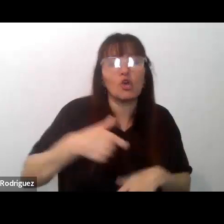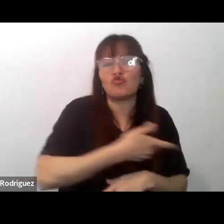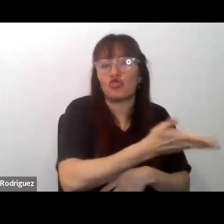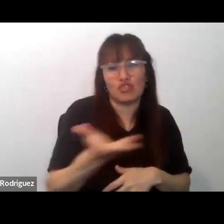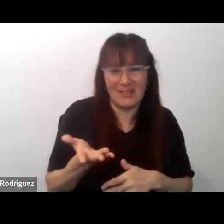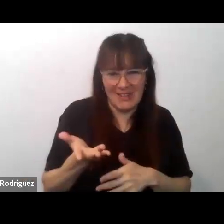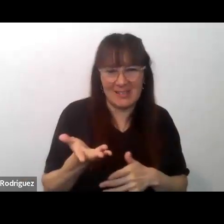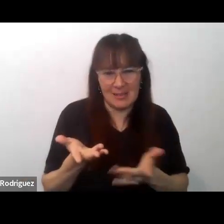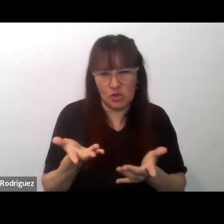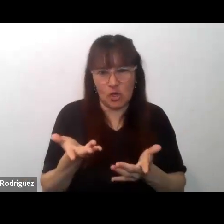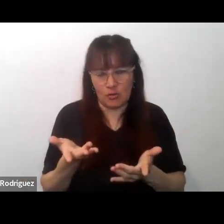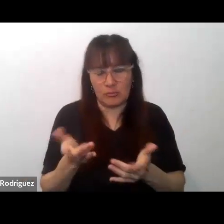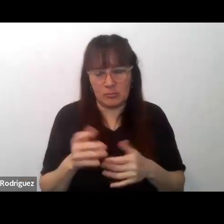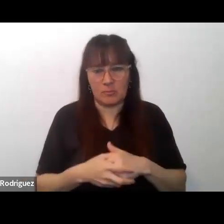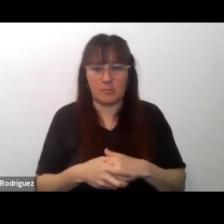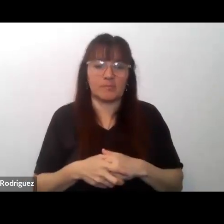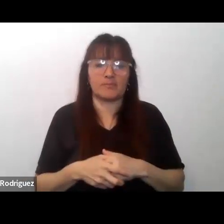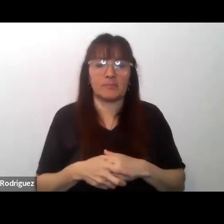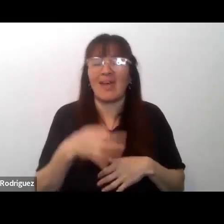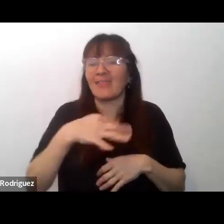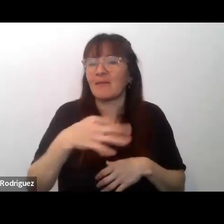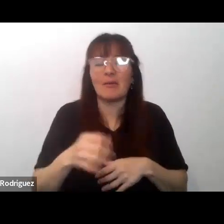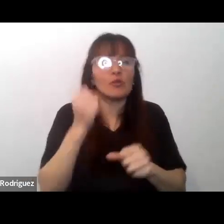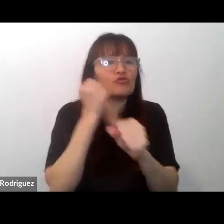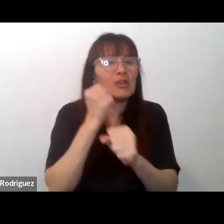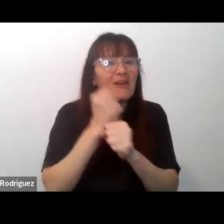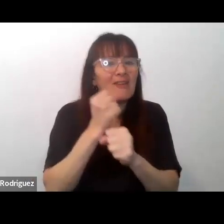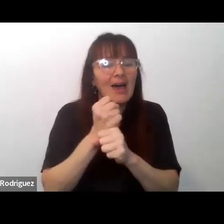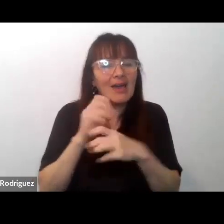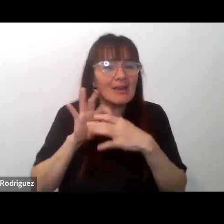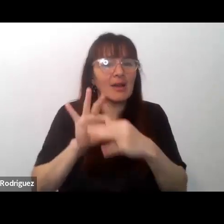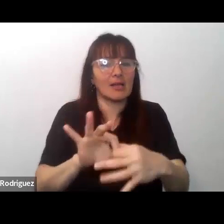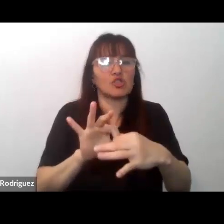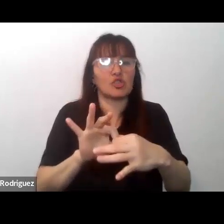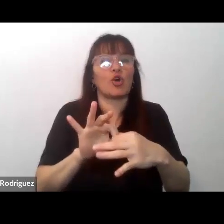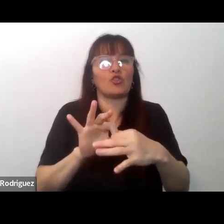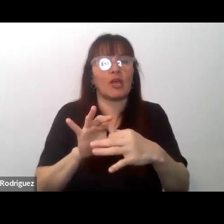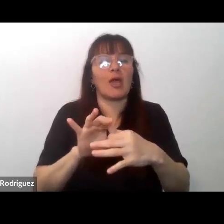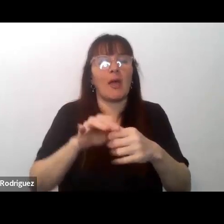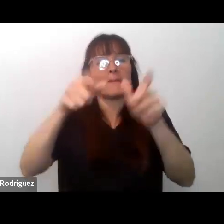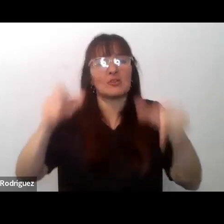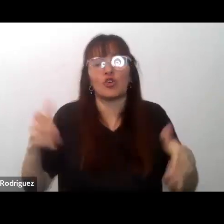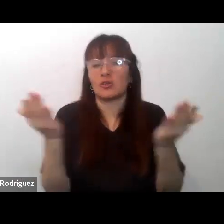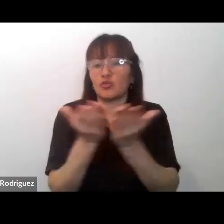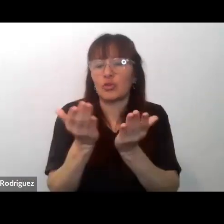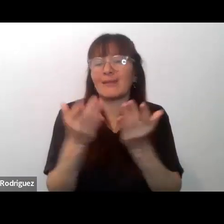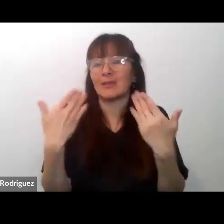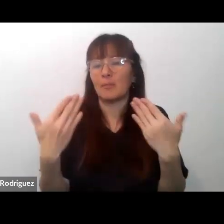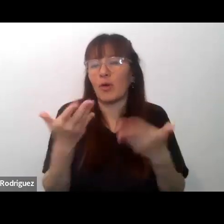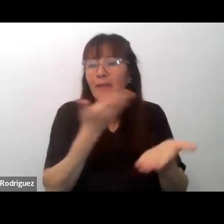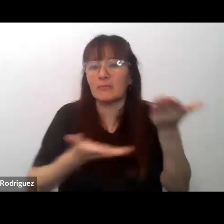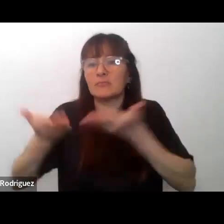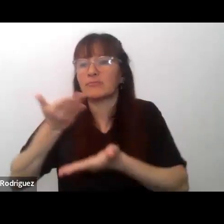de llevar adelante un trabajo sobre la relación de los estudiantes de los docentes con su